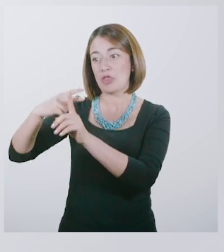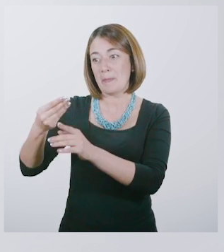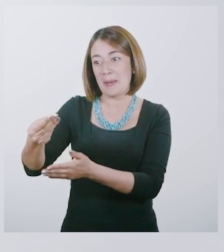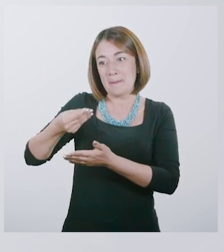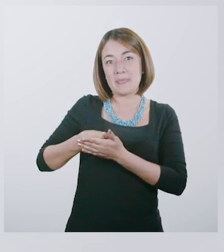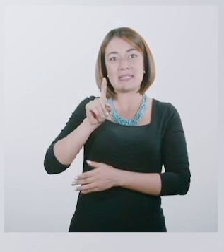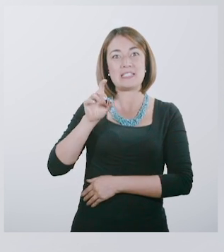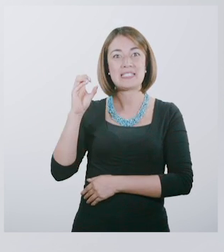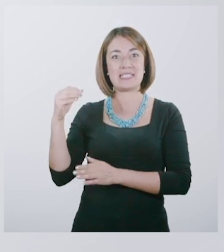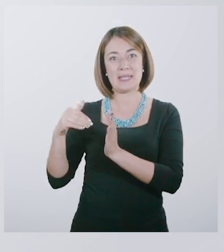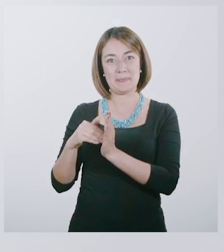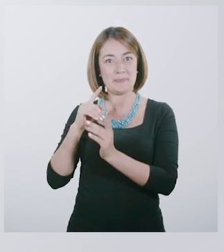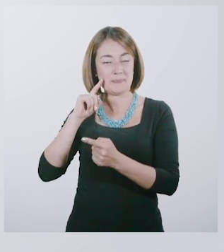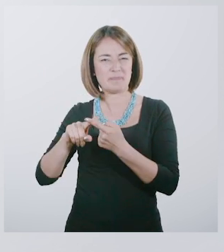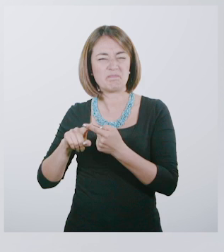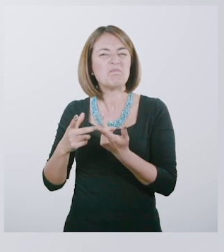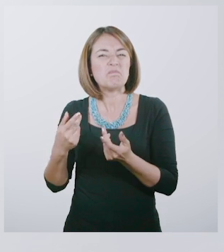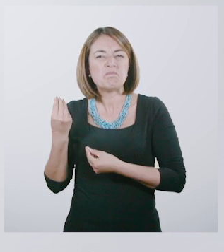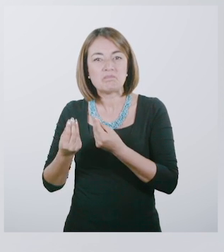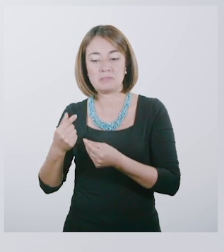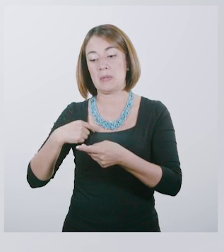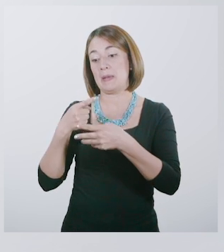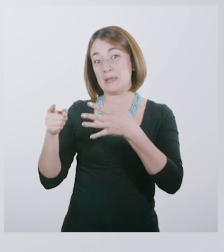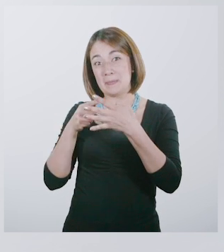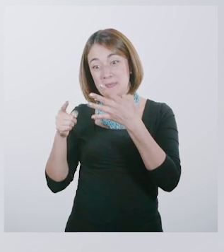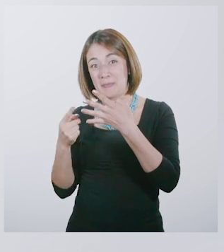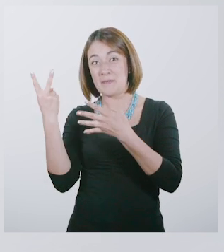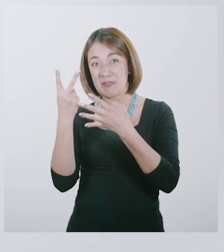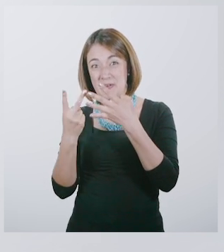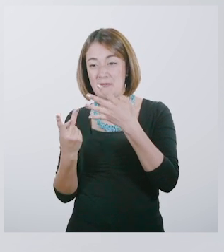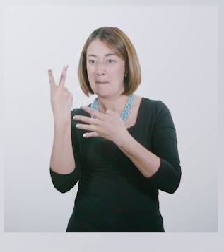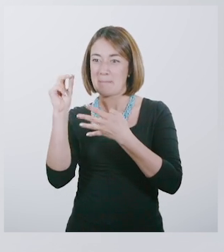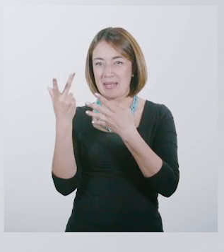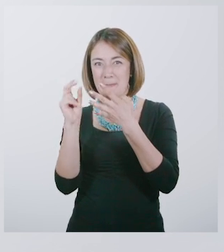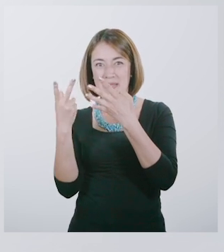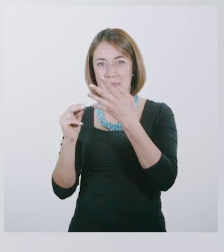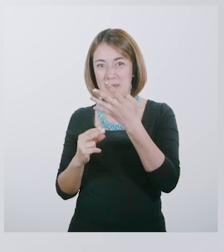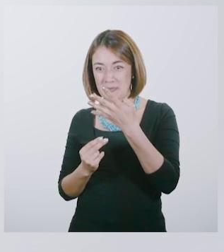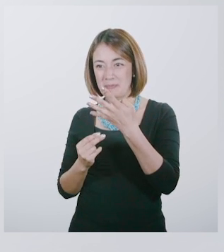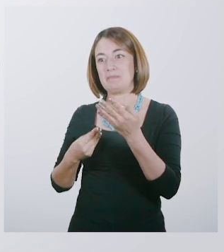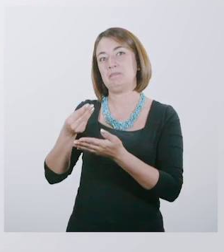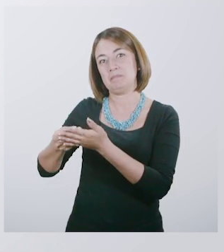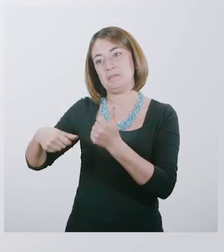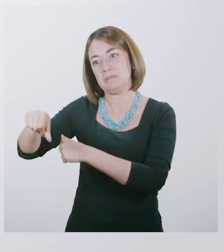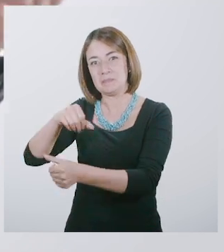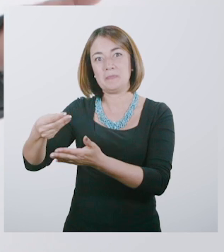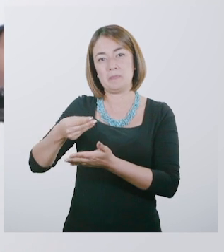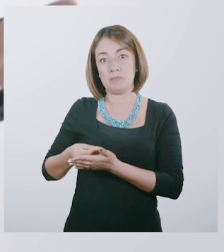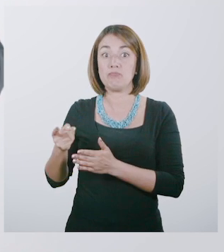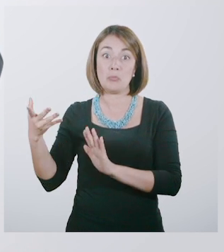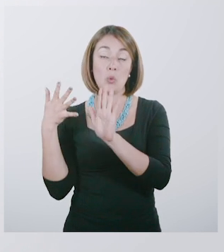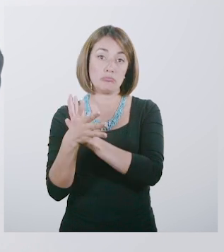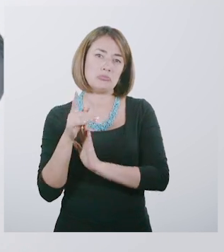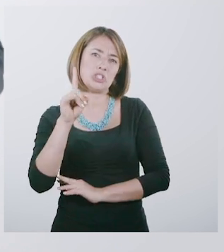recibe cada dos meses 160 mil pesos, a cambio de entregar 20 mil pesos todos los viernes. Con